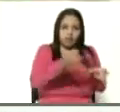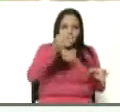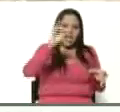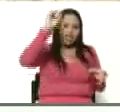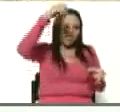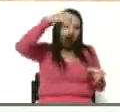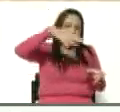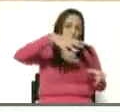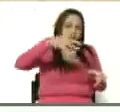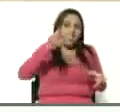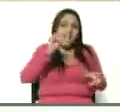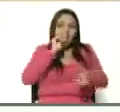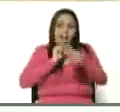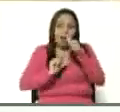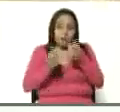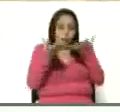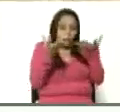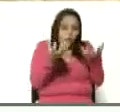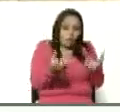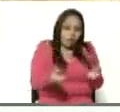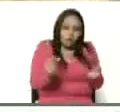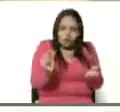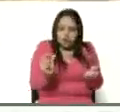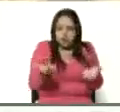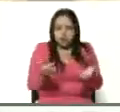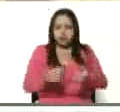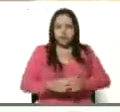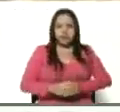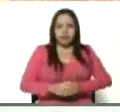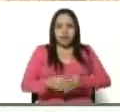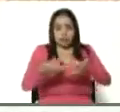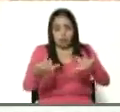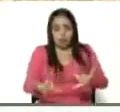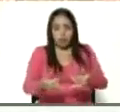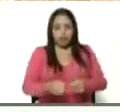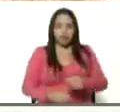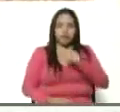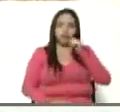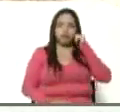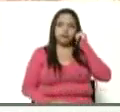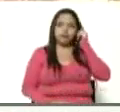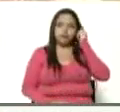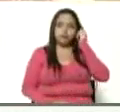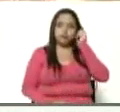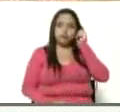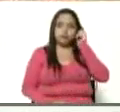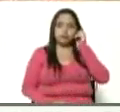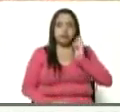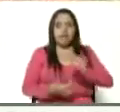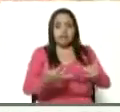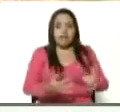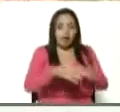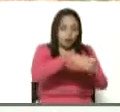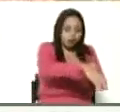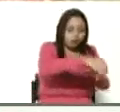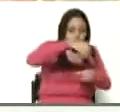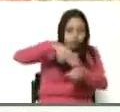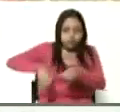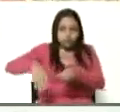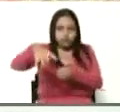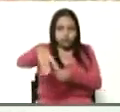si está mojada se seque un poquito más y ahorita estamos en estos momentos procesando cosechando la cebolla.